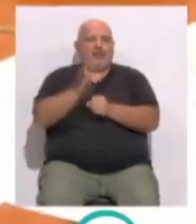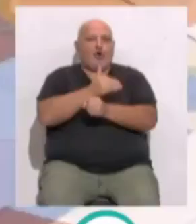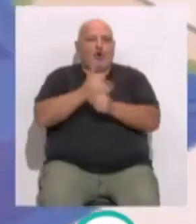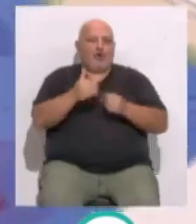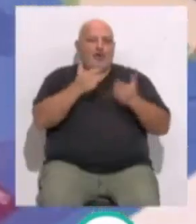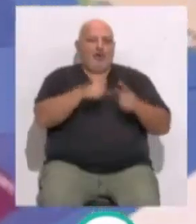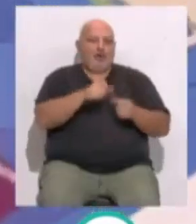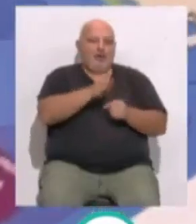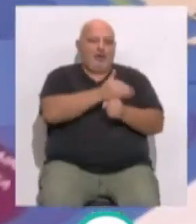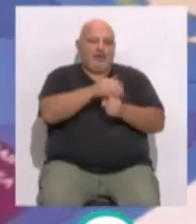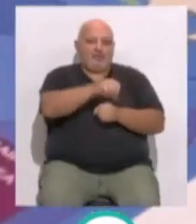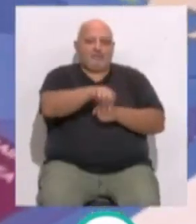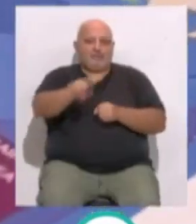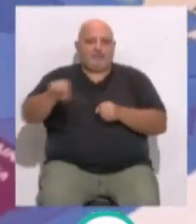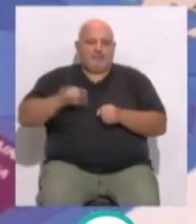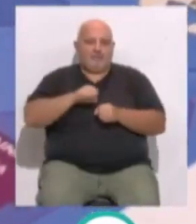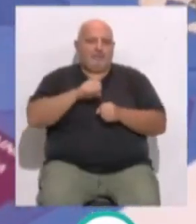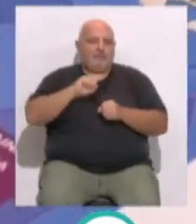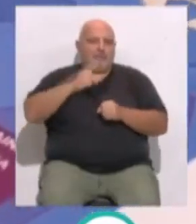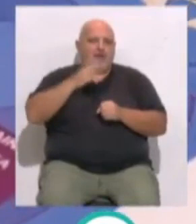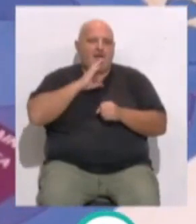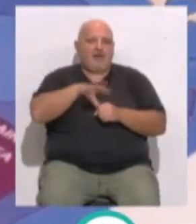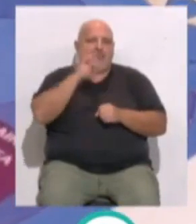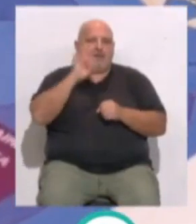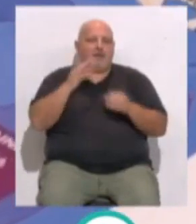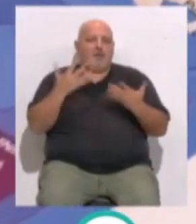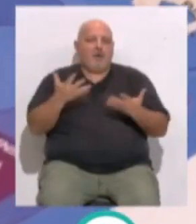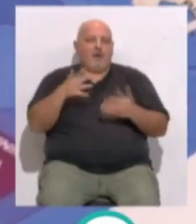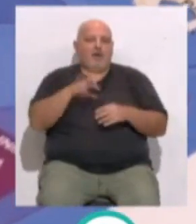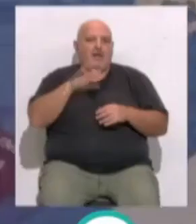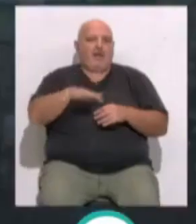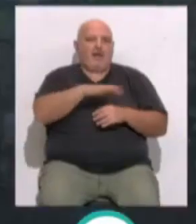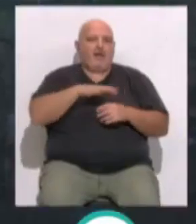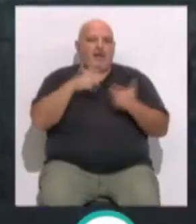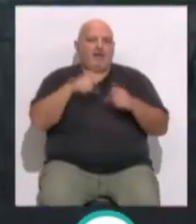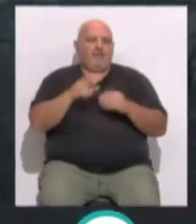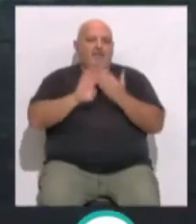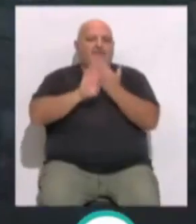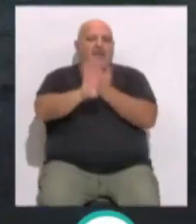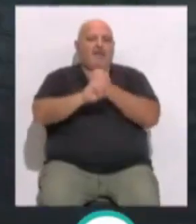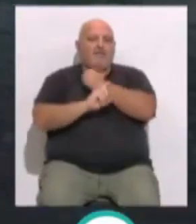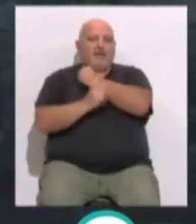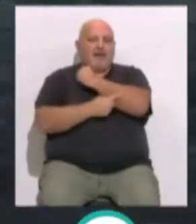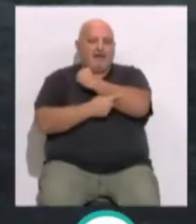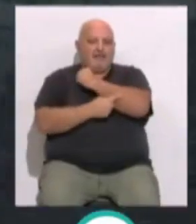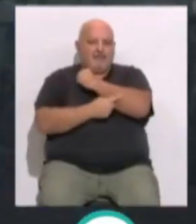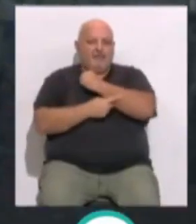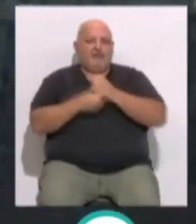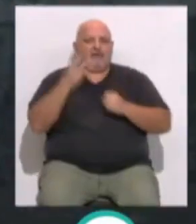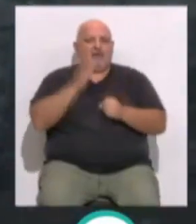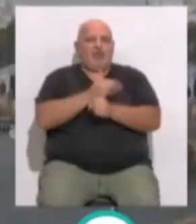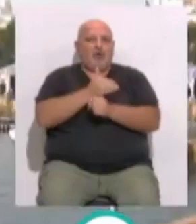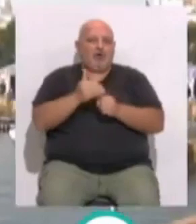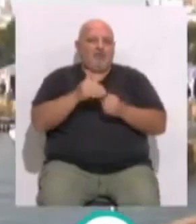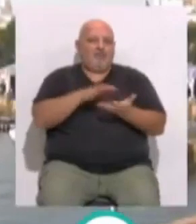reservadas para las LGP... ...estando prevista como primera opción y más probable el área situada... ...frente a la Alameda de Apodaca. Se han establecido tres